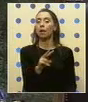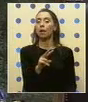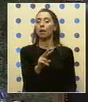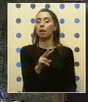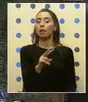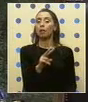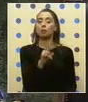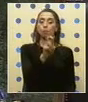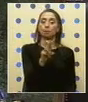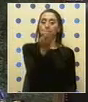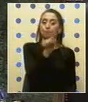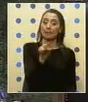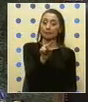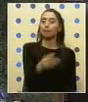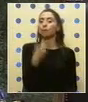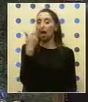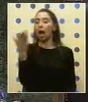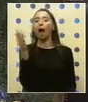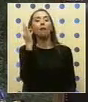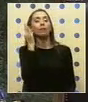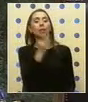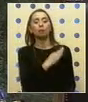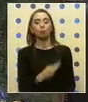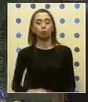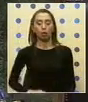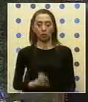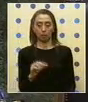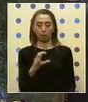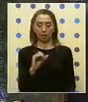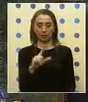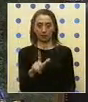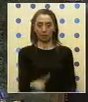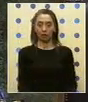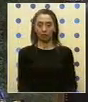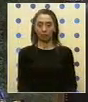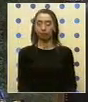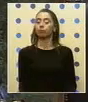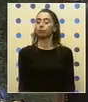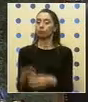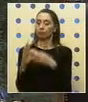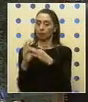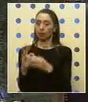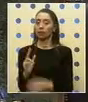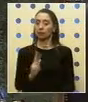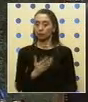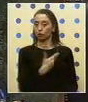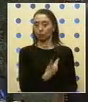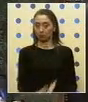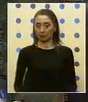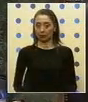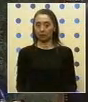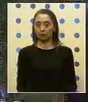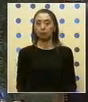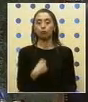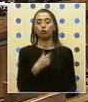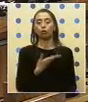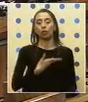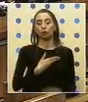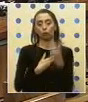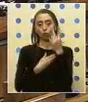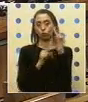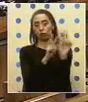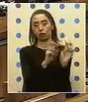Le ofrezco la palabra a diputada Denise Pascal. Gracias, señor presidente. Tengo dos temas.